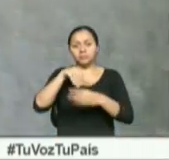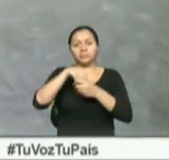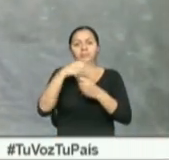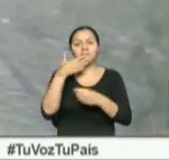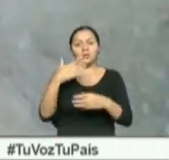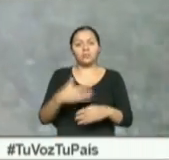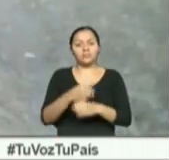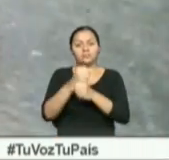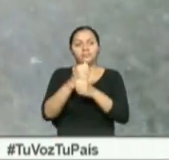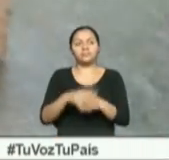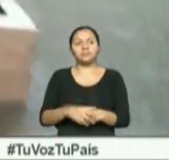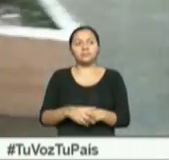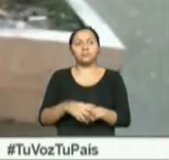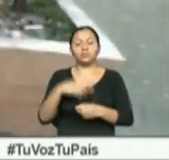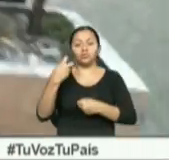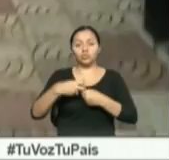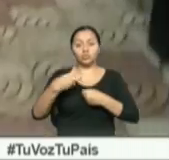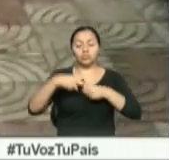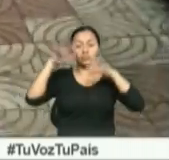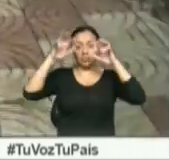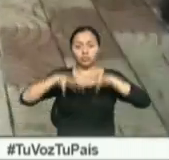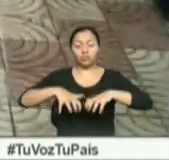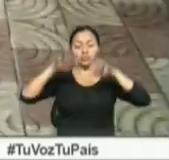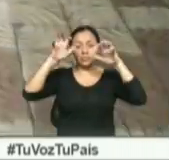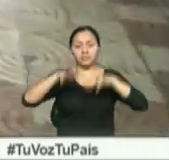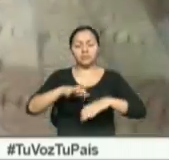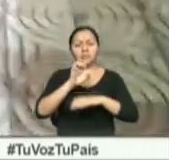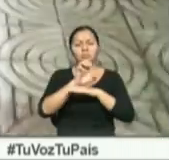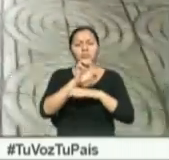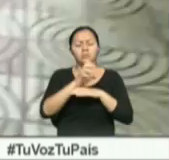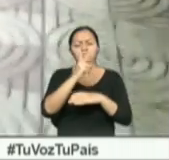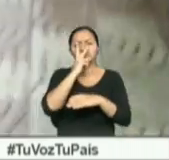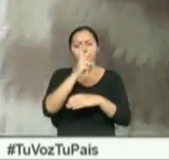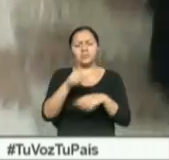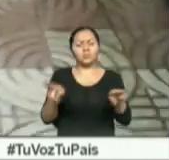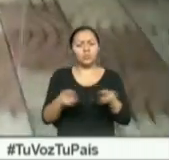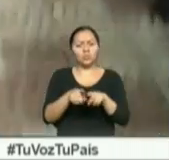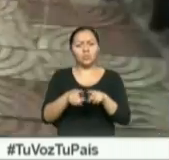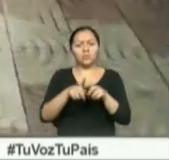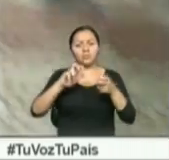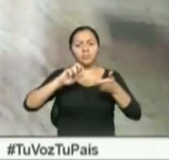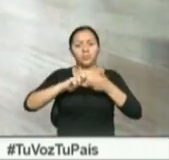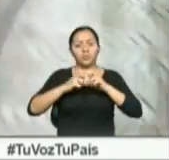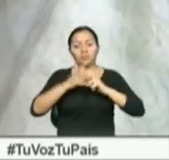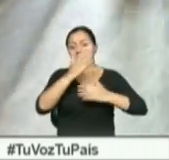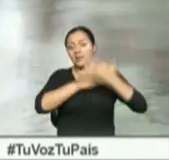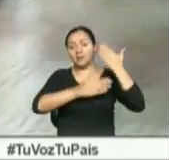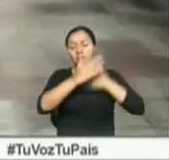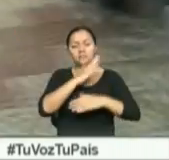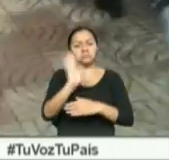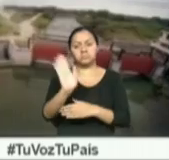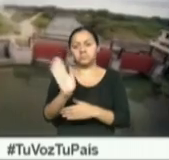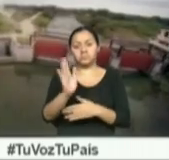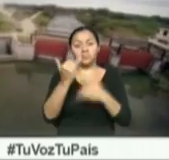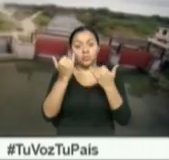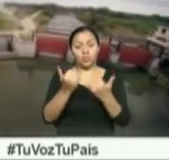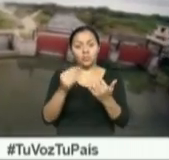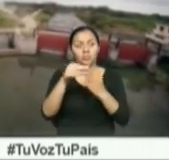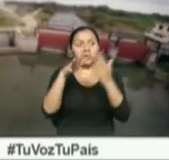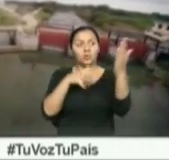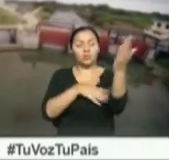El fuerte temporal que enfrenta Ecuador ya no deja las mismas consecuencias que hace años atrás, pues los proyectos